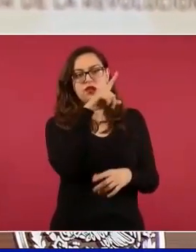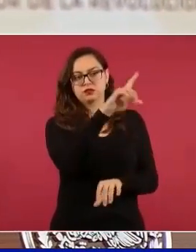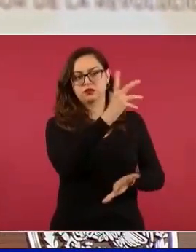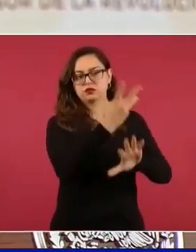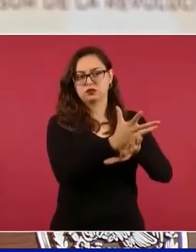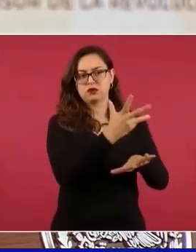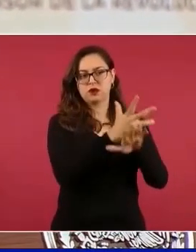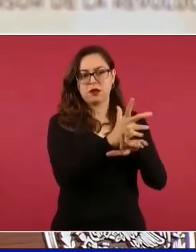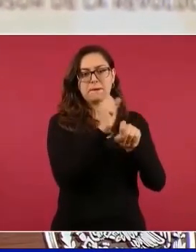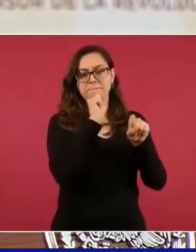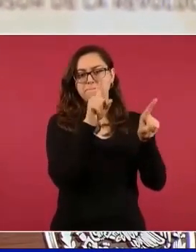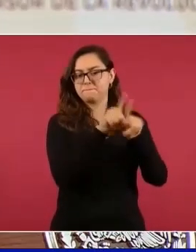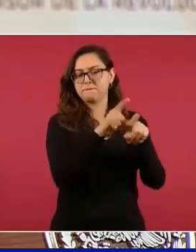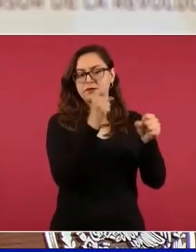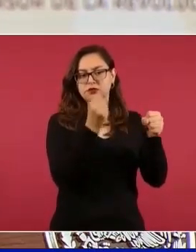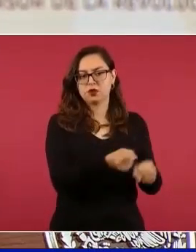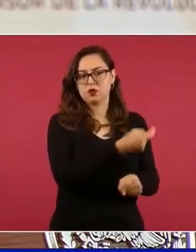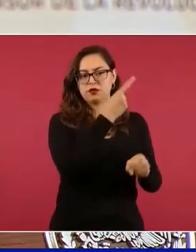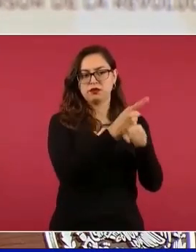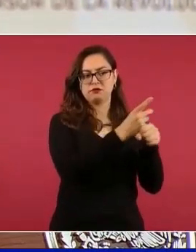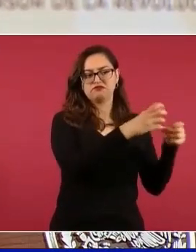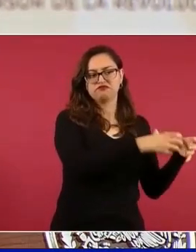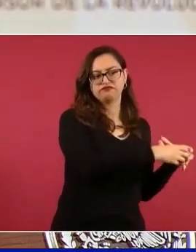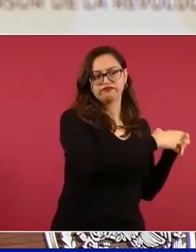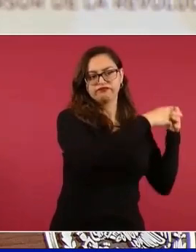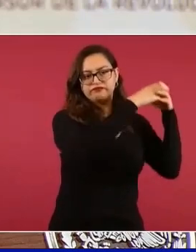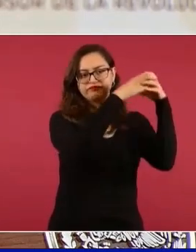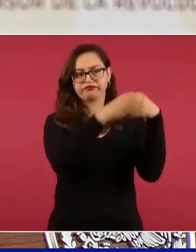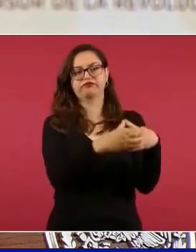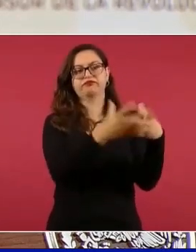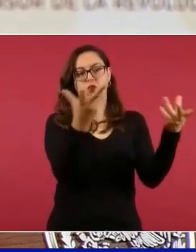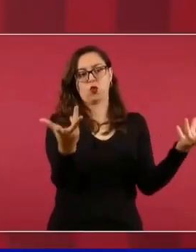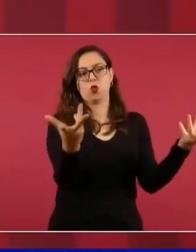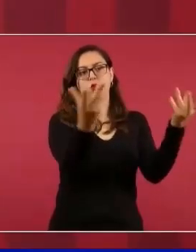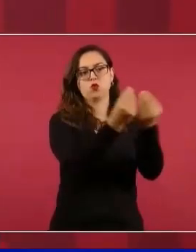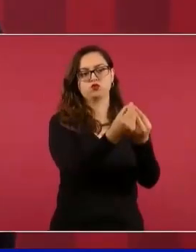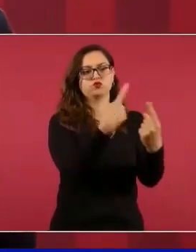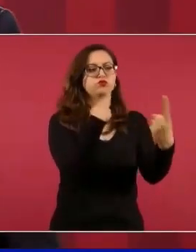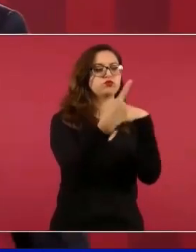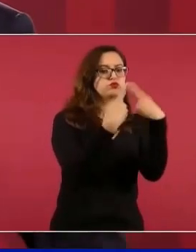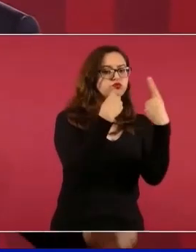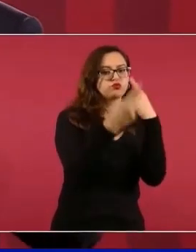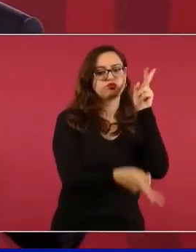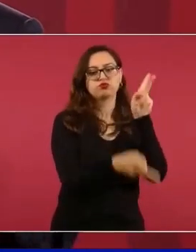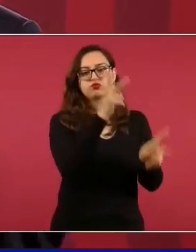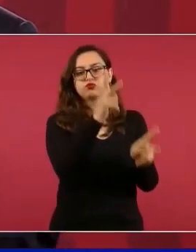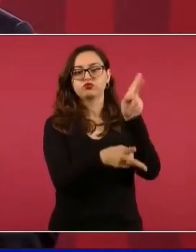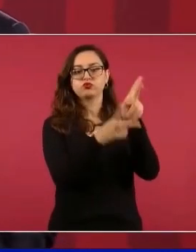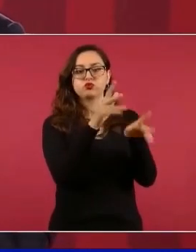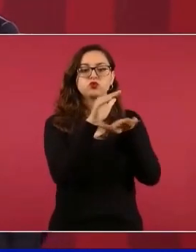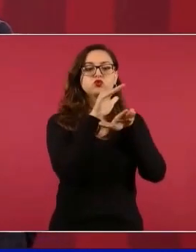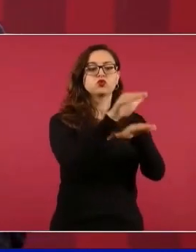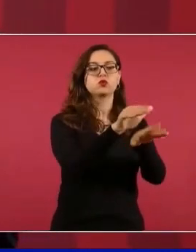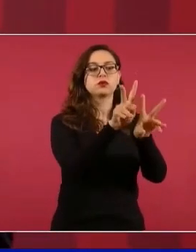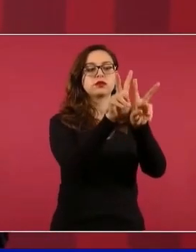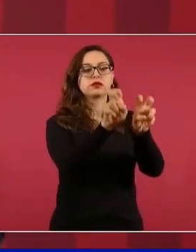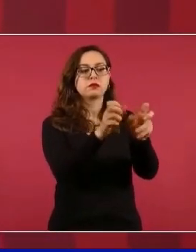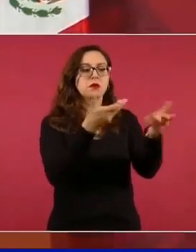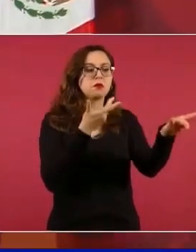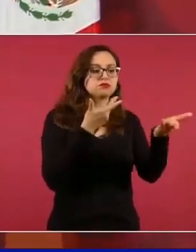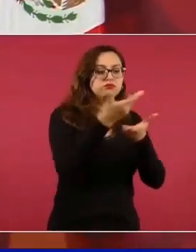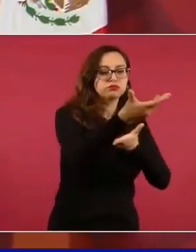para tratar asuntos de cooperación